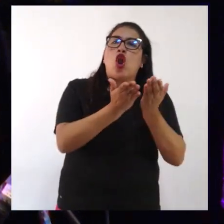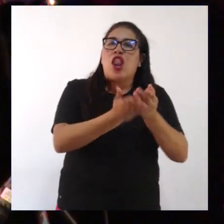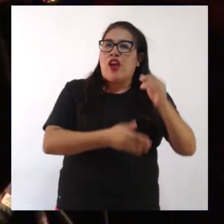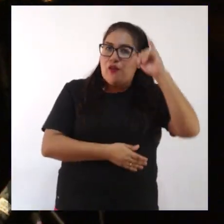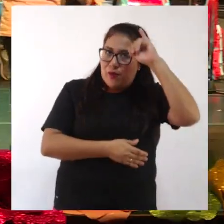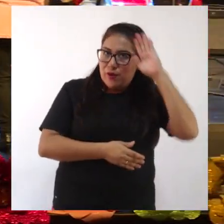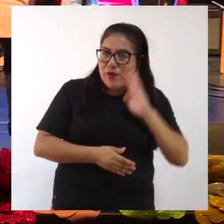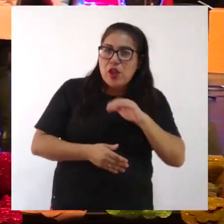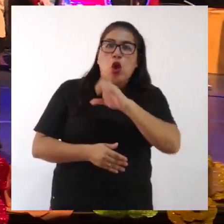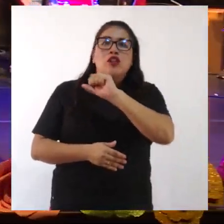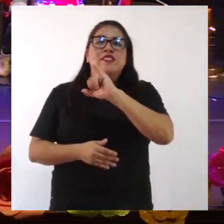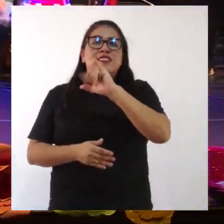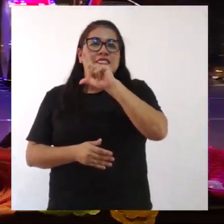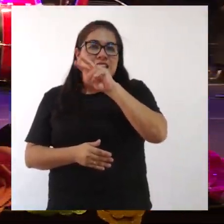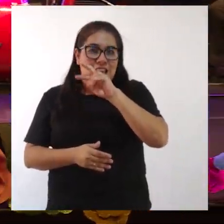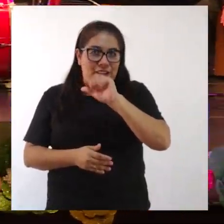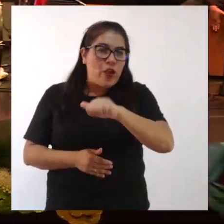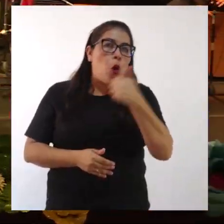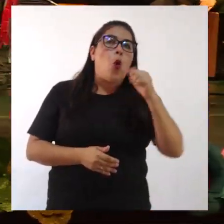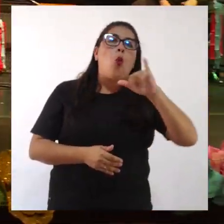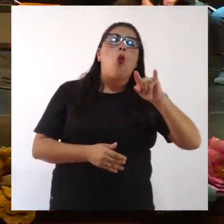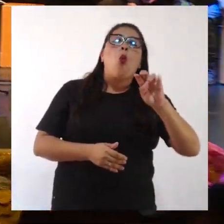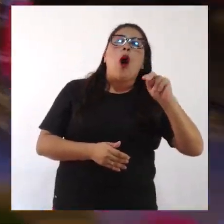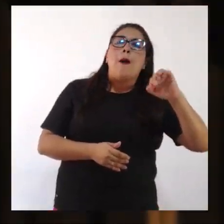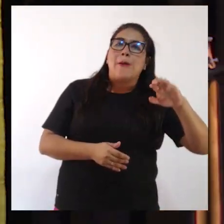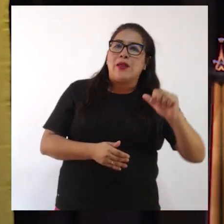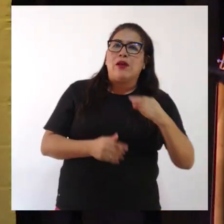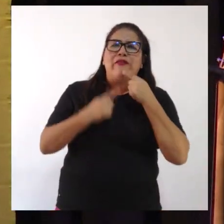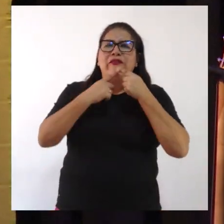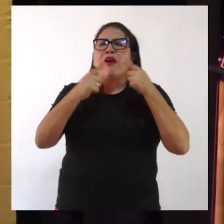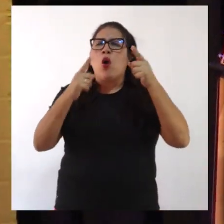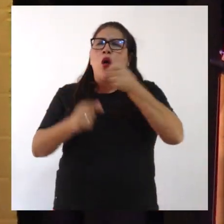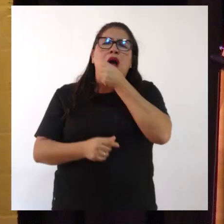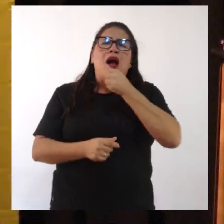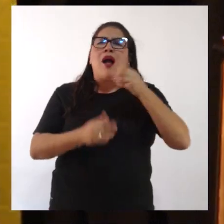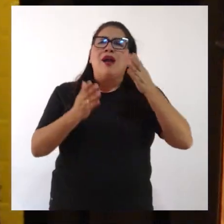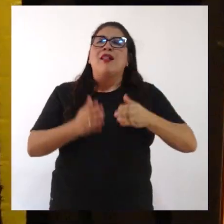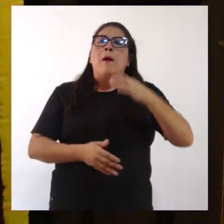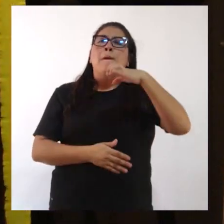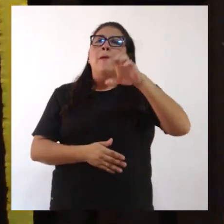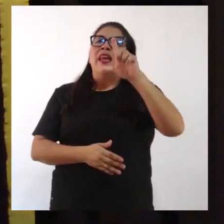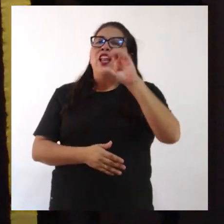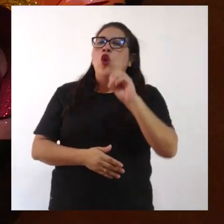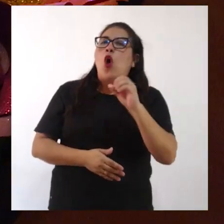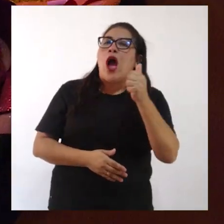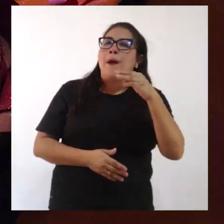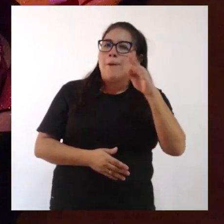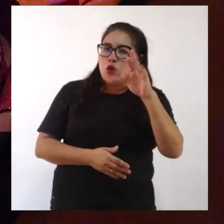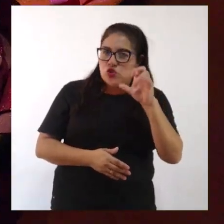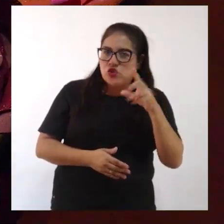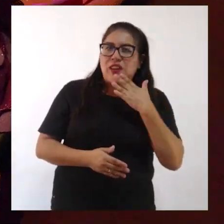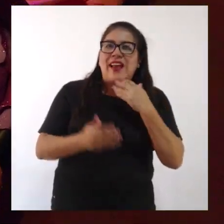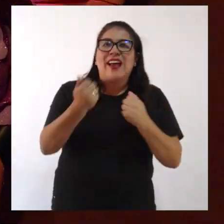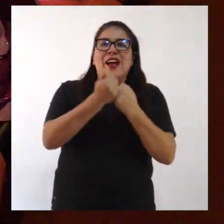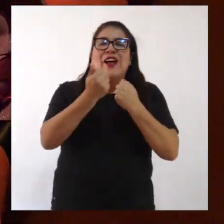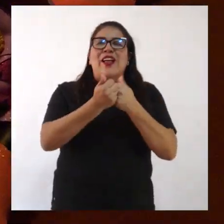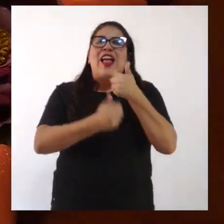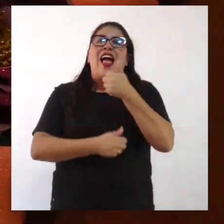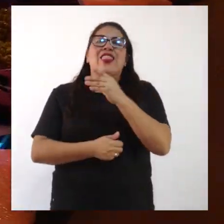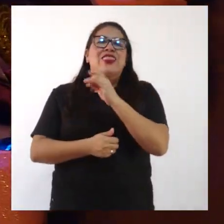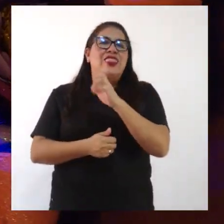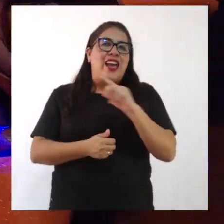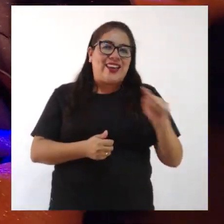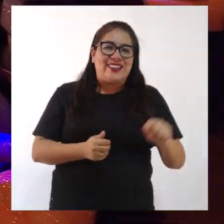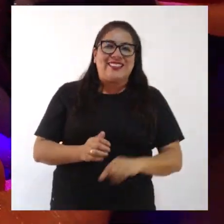Inmaculada, Silvia Saldaña, Juan Manuel Arroyo y del reconocido cantautor Pelo de Ambrosio gracias al apoyo de Abday.